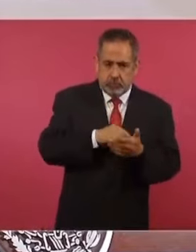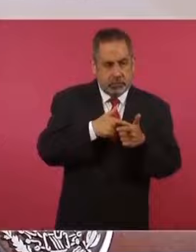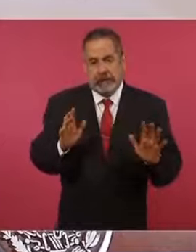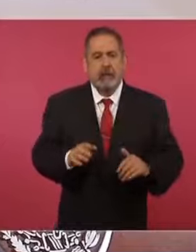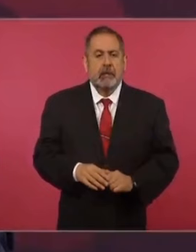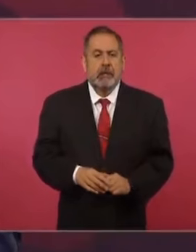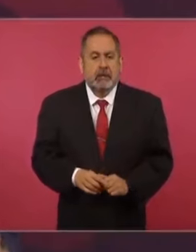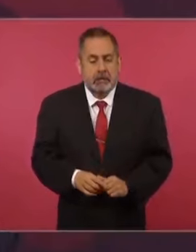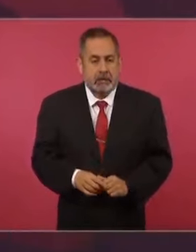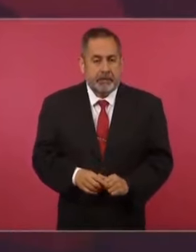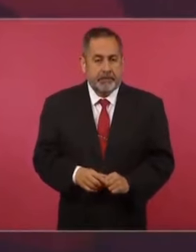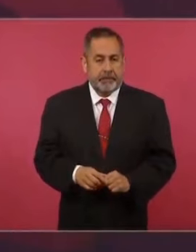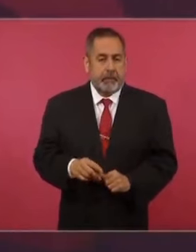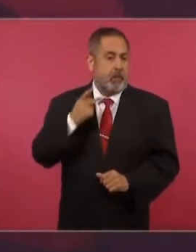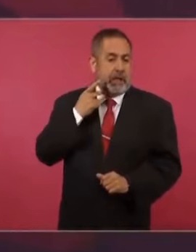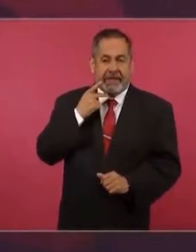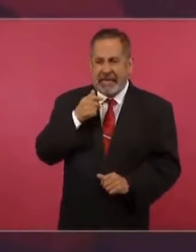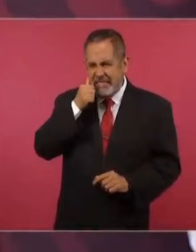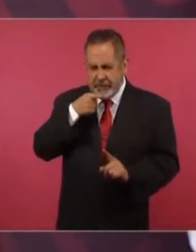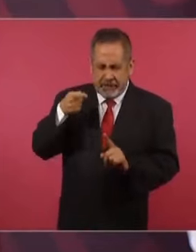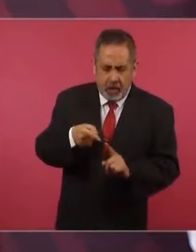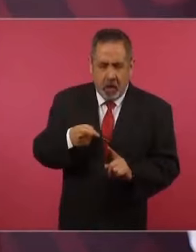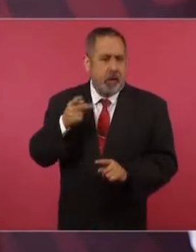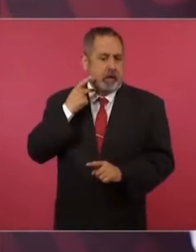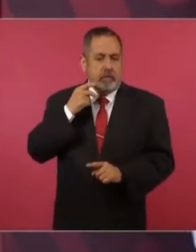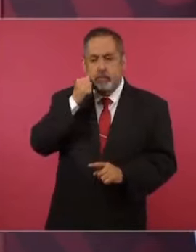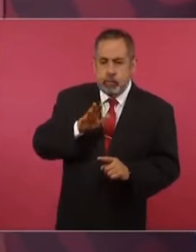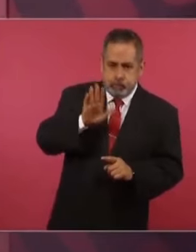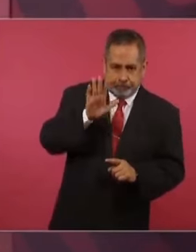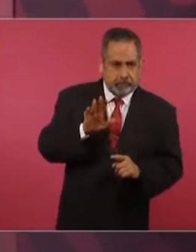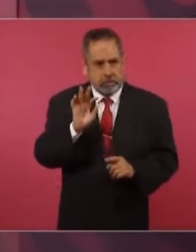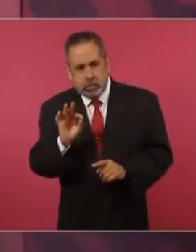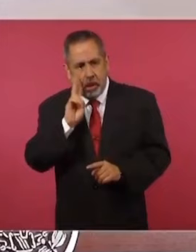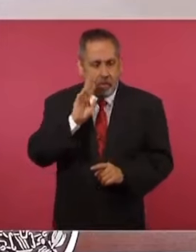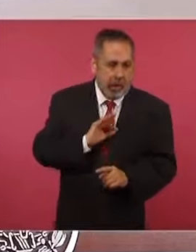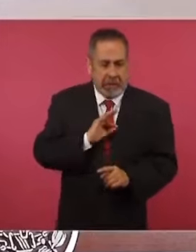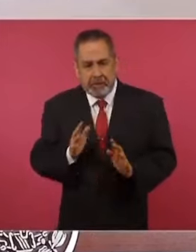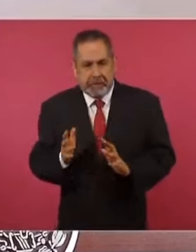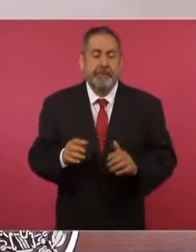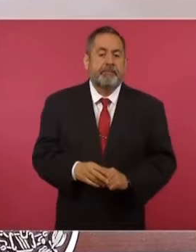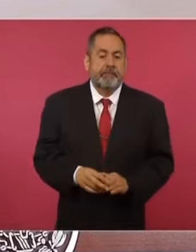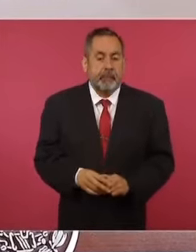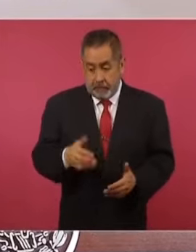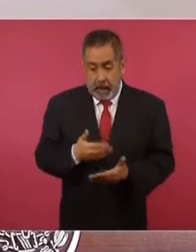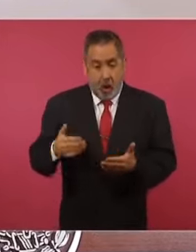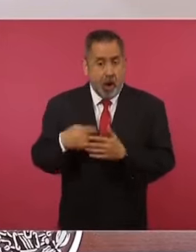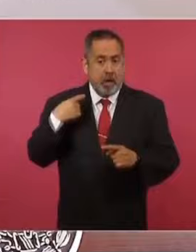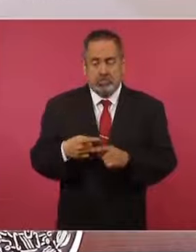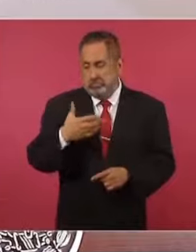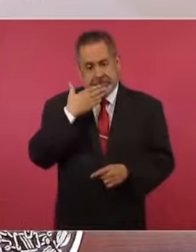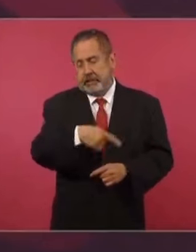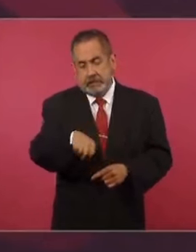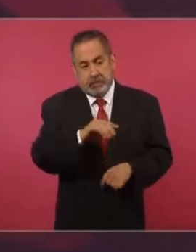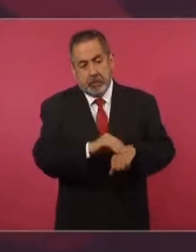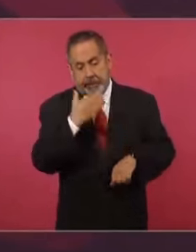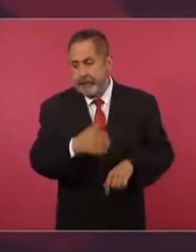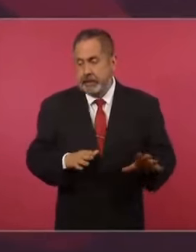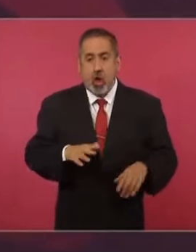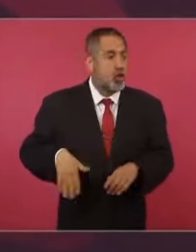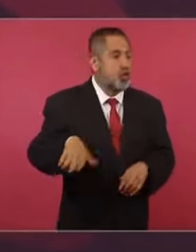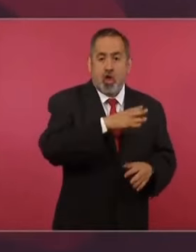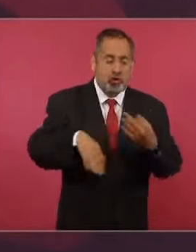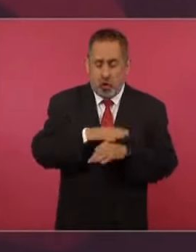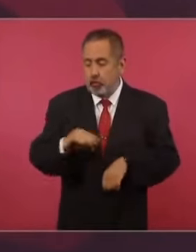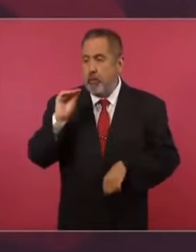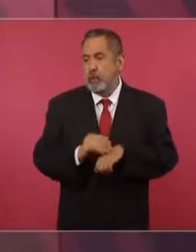cosas, porque la política no es ciencia exacta, es de aproximaciones. Pero hasta ahora me requete bien, todos bien